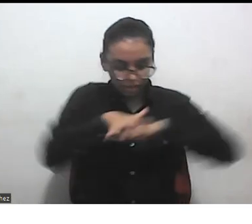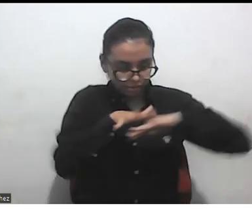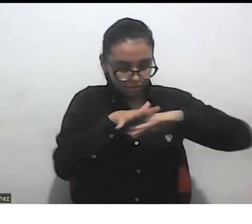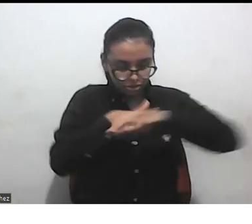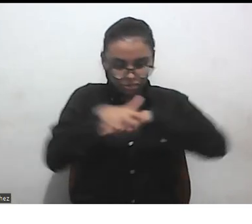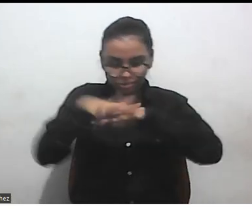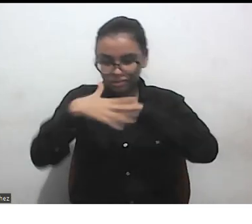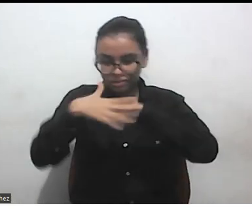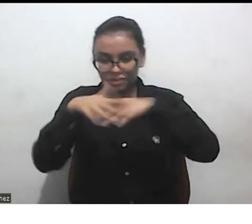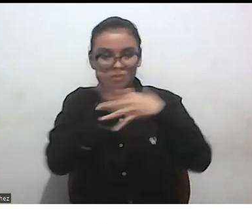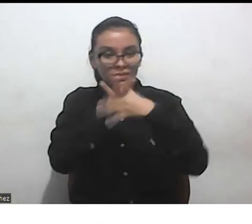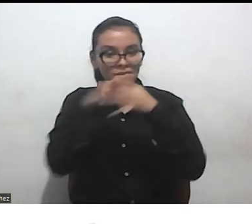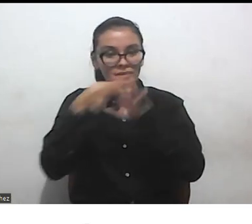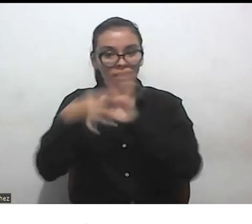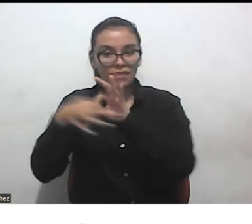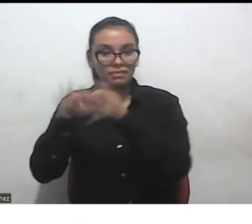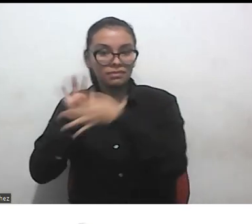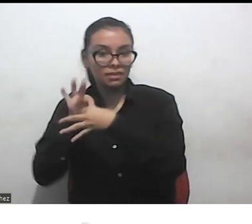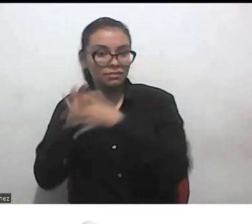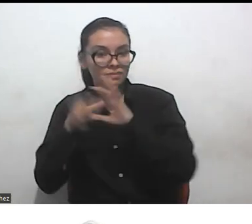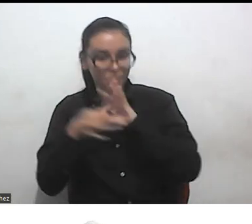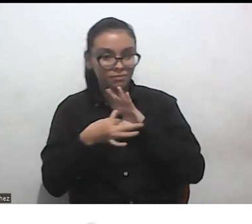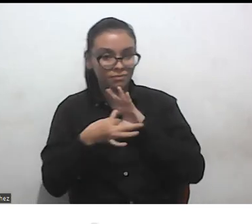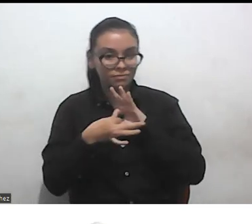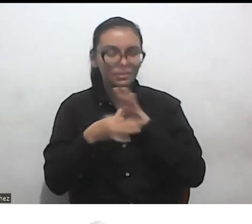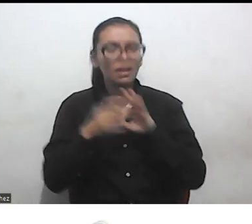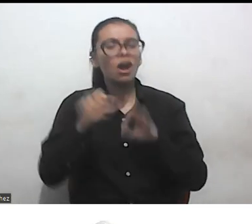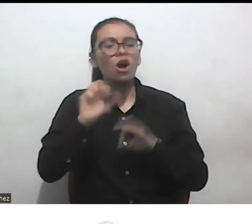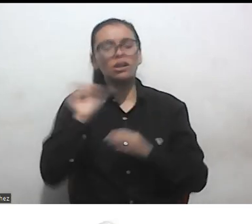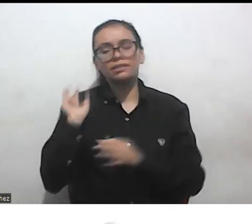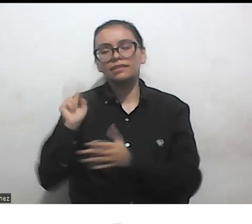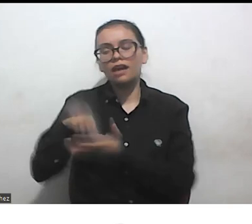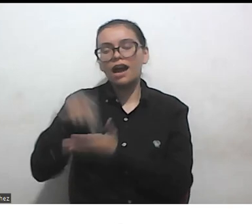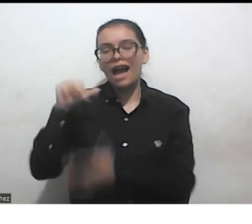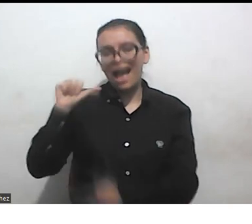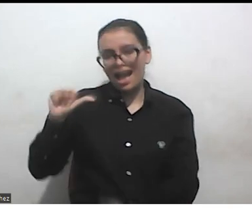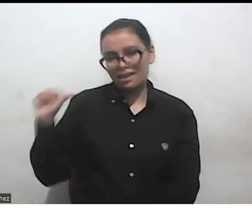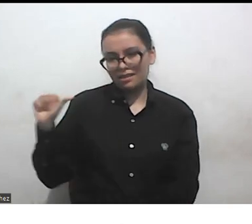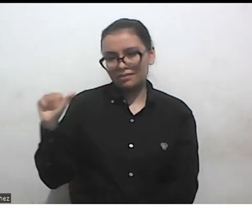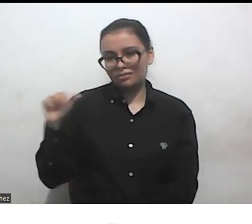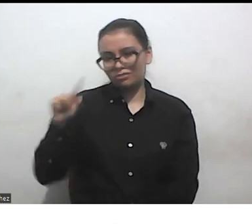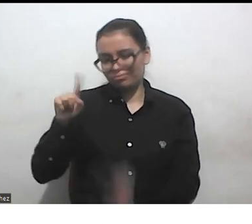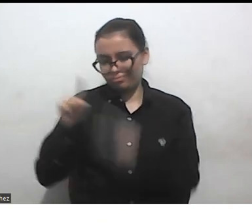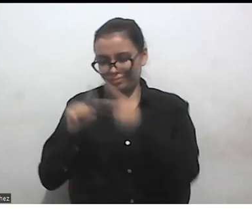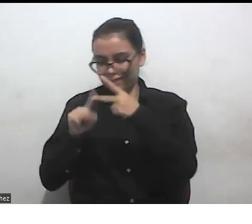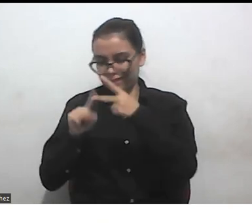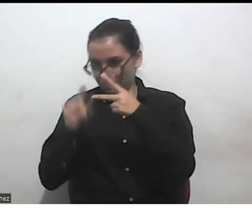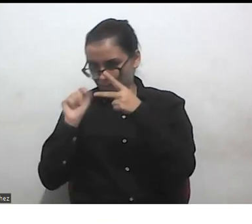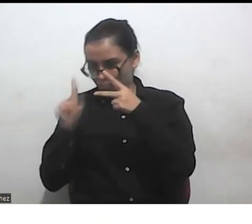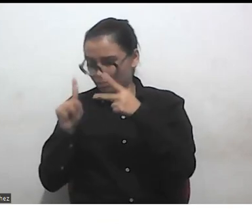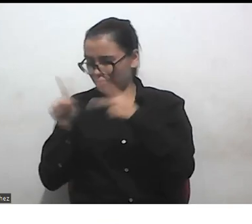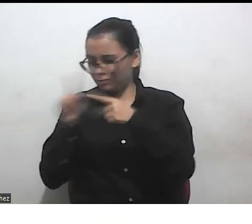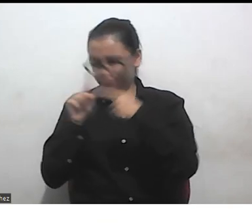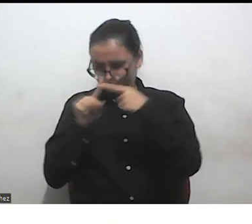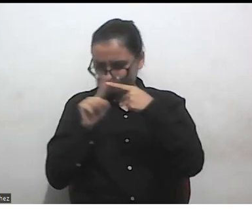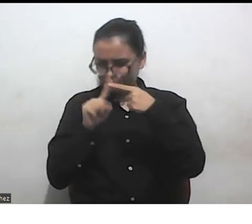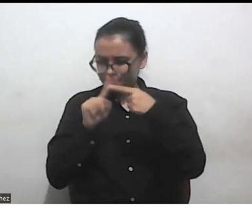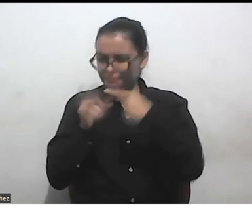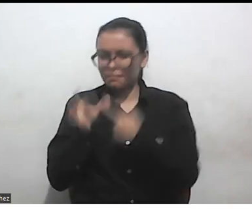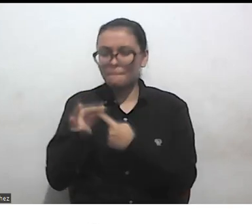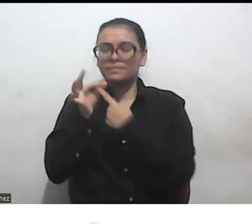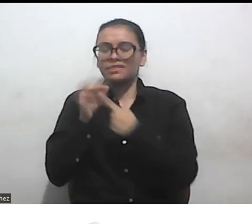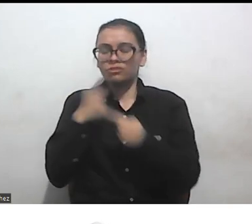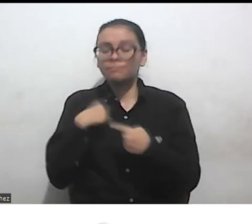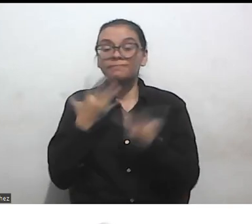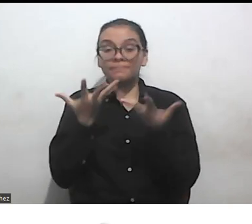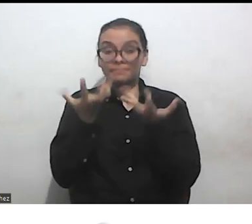Aquí también hay unas autoras que quiero citar para la segunda pregunta, pero en este caso en particular, sí quisiera